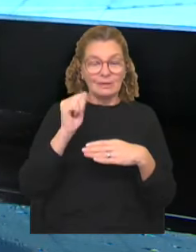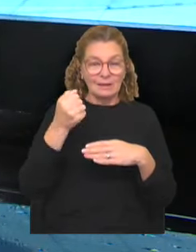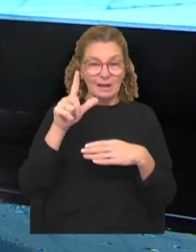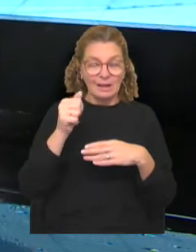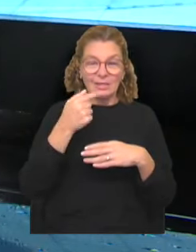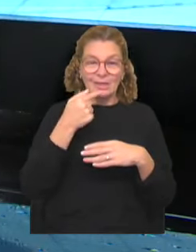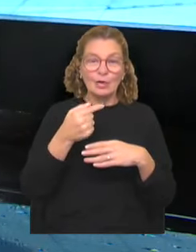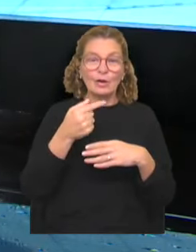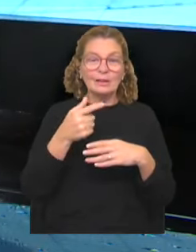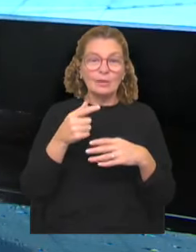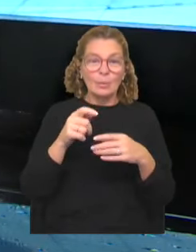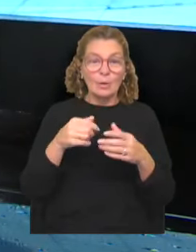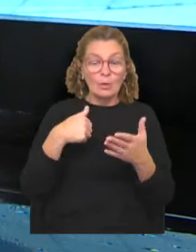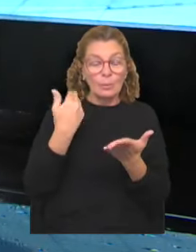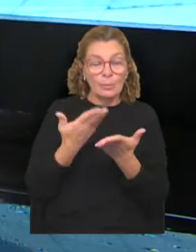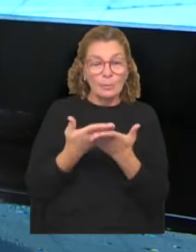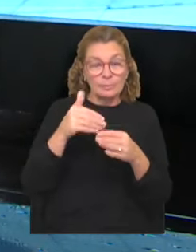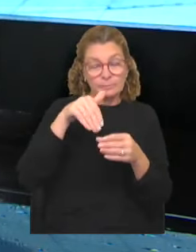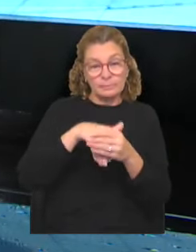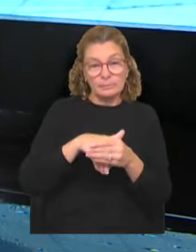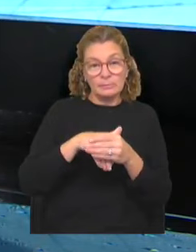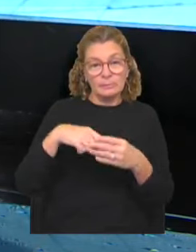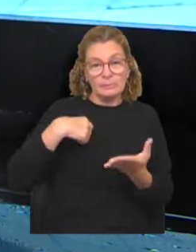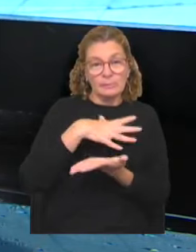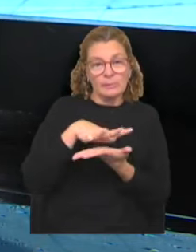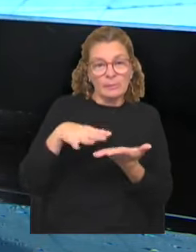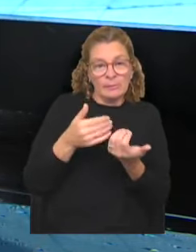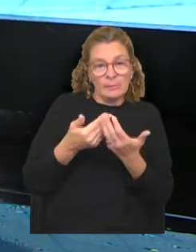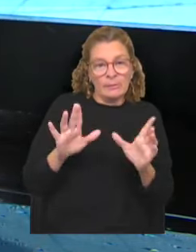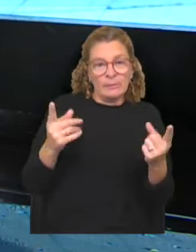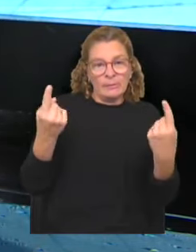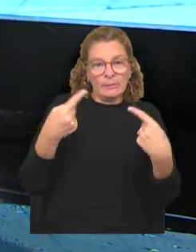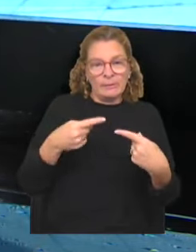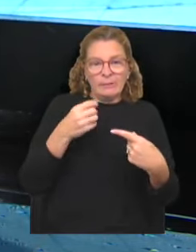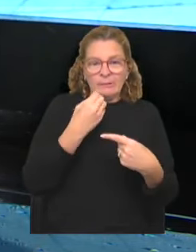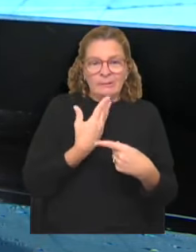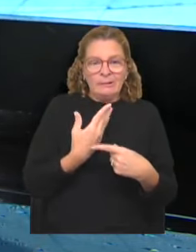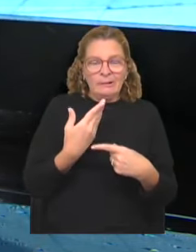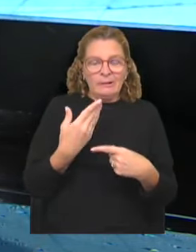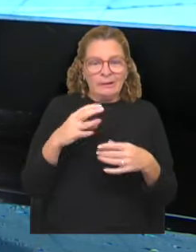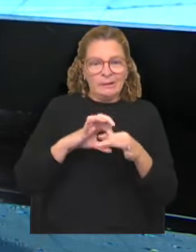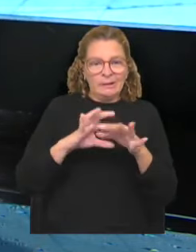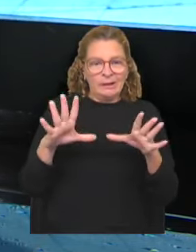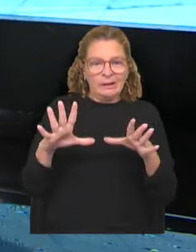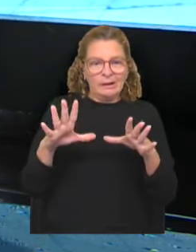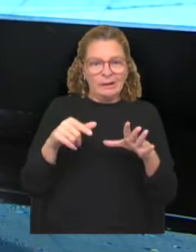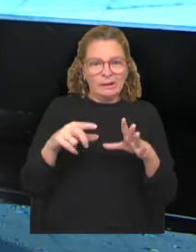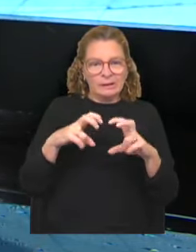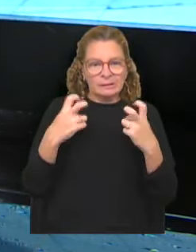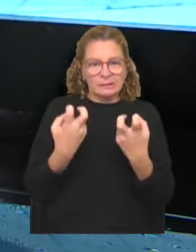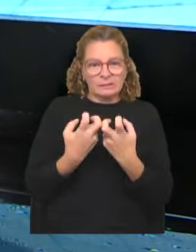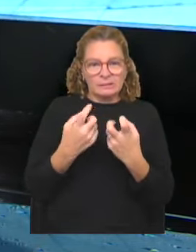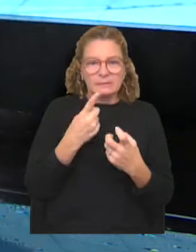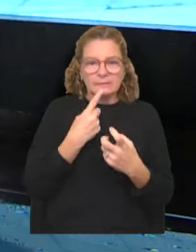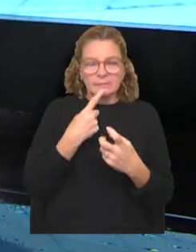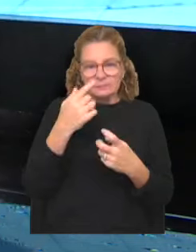la concreción de la iniciativa plebiscitaria, la sociedad abre un debate que favorece a la democracia directa. La mesa política del